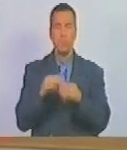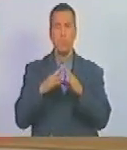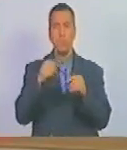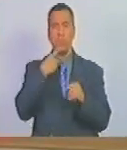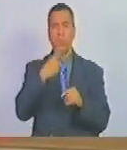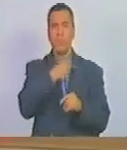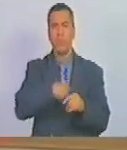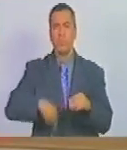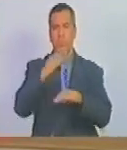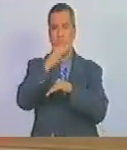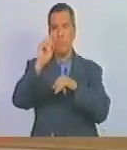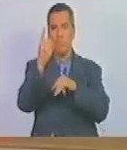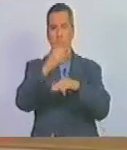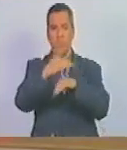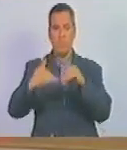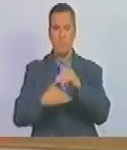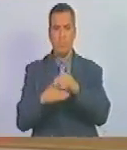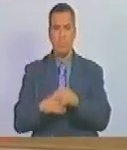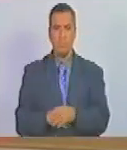es todo primer vicepresidente